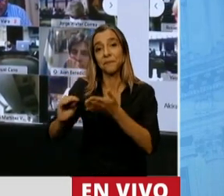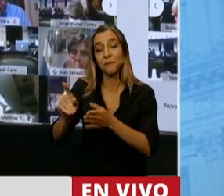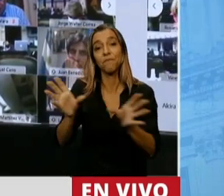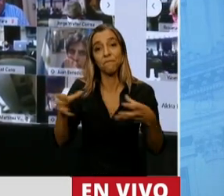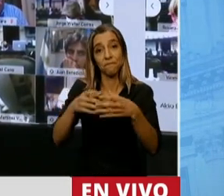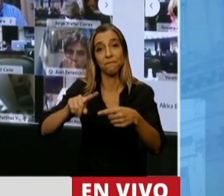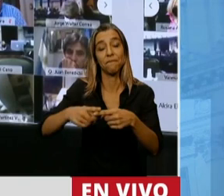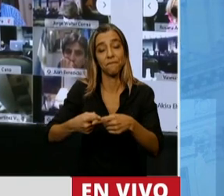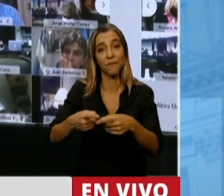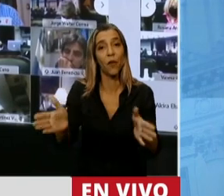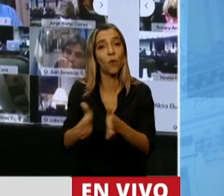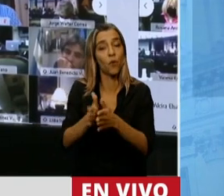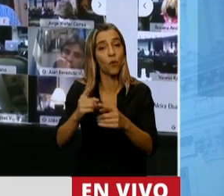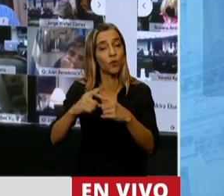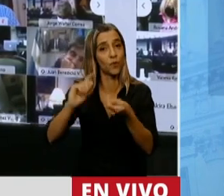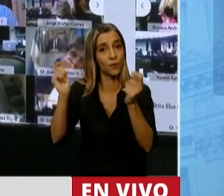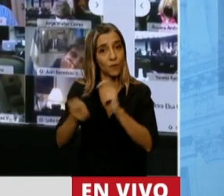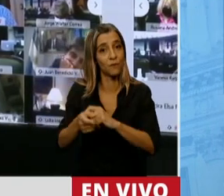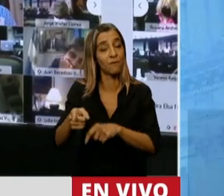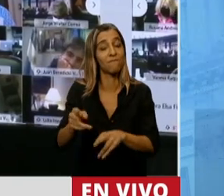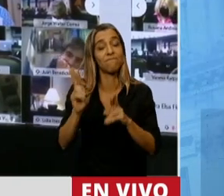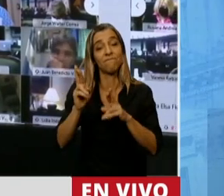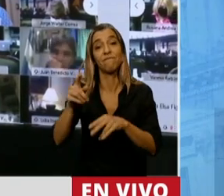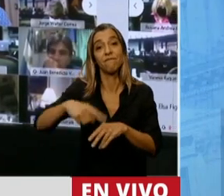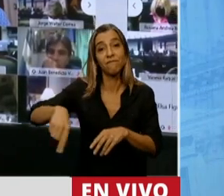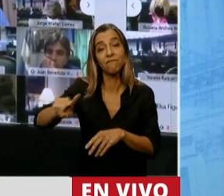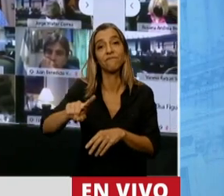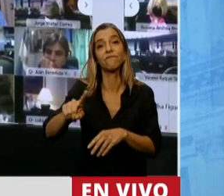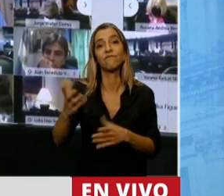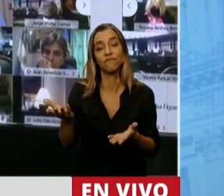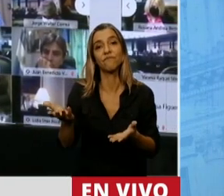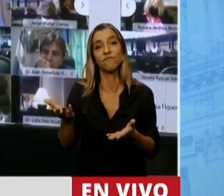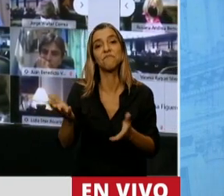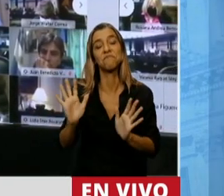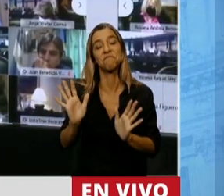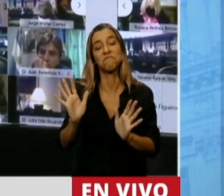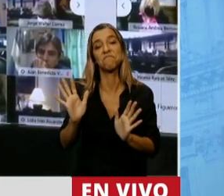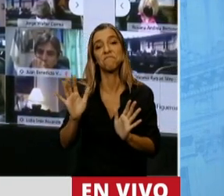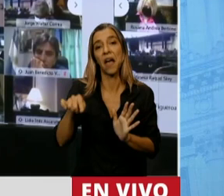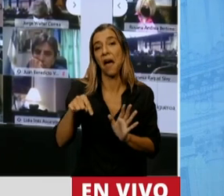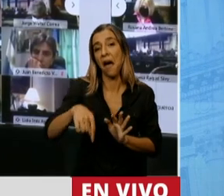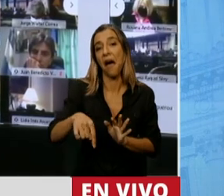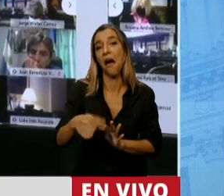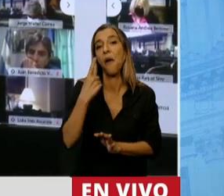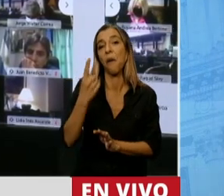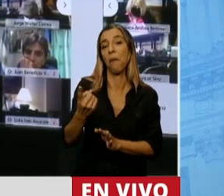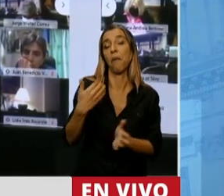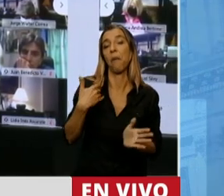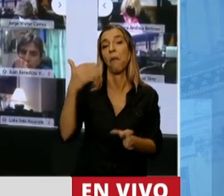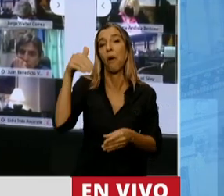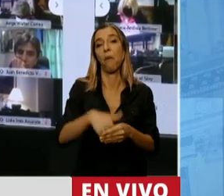arremanguen por primera vez, se arremanguen y no hayan acompañado en estas gestiones. Porque hasta ahora lo único que se han escuchado fueron